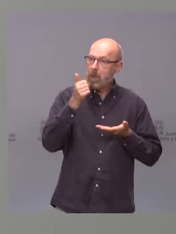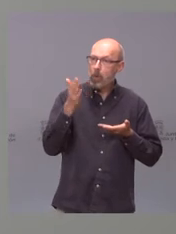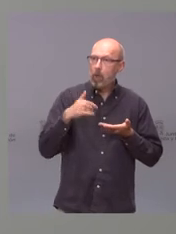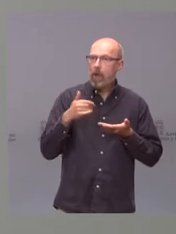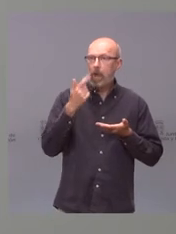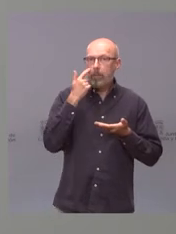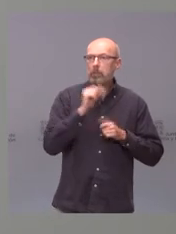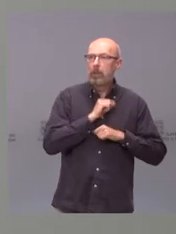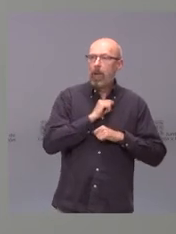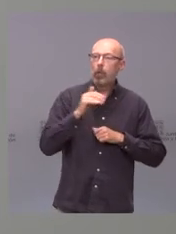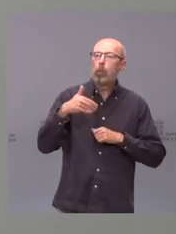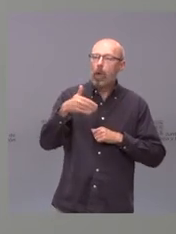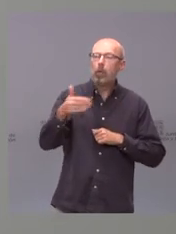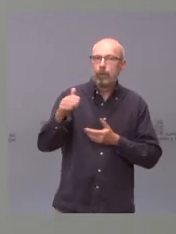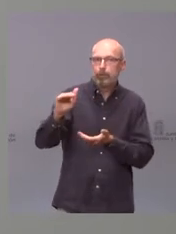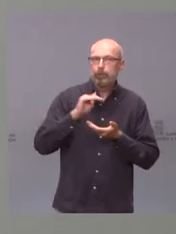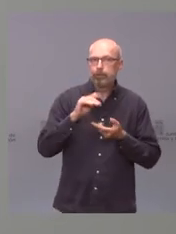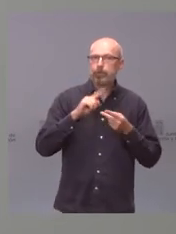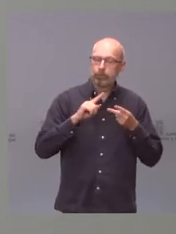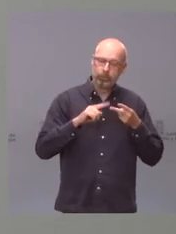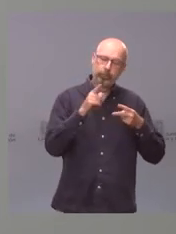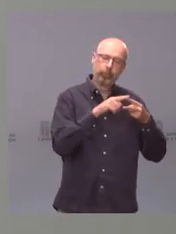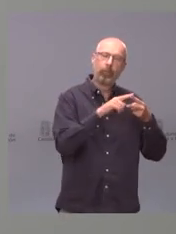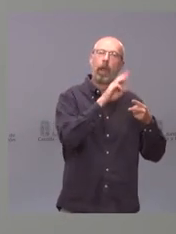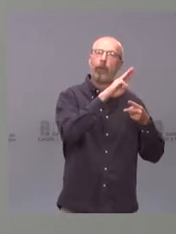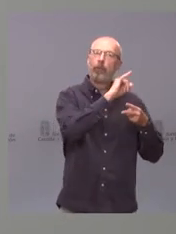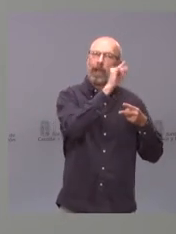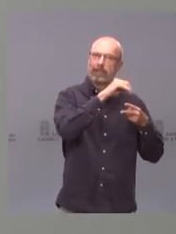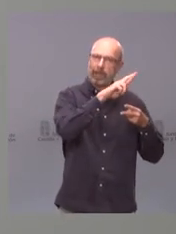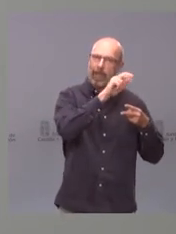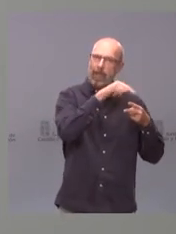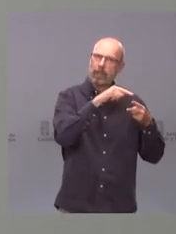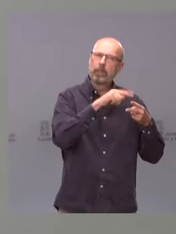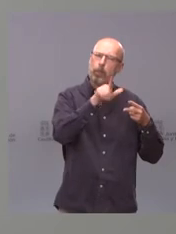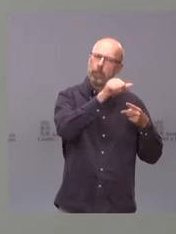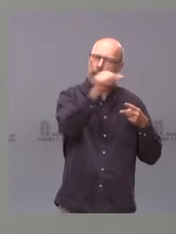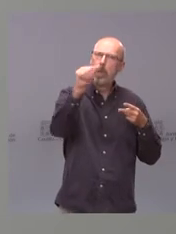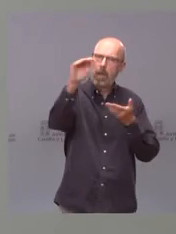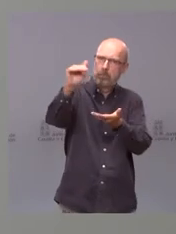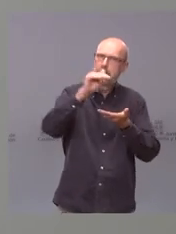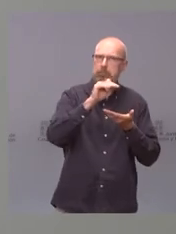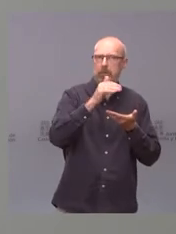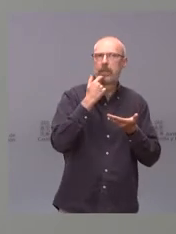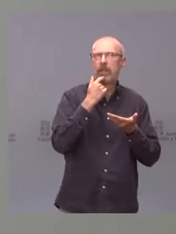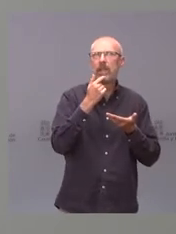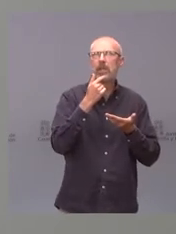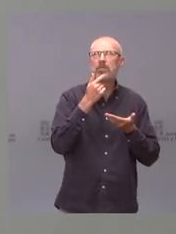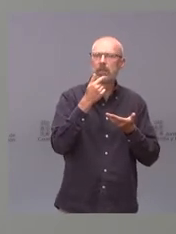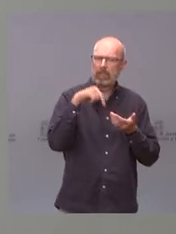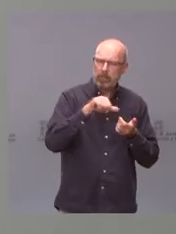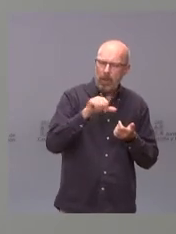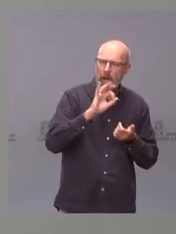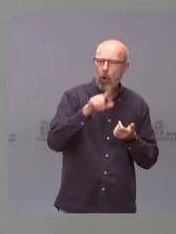Pero sí que es verdad que Pfizer va a hacer un envío muy importante la semana que viene. No sé si la semana que viene o esta semana